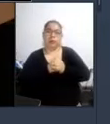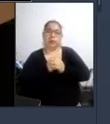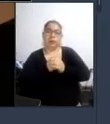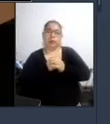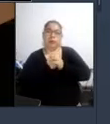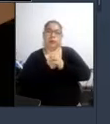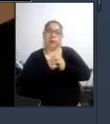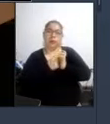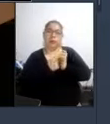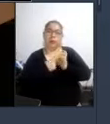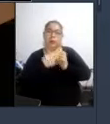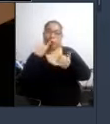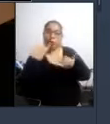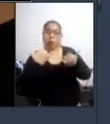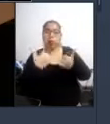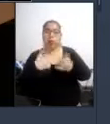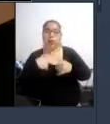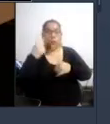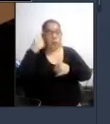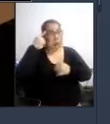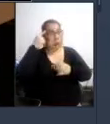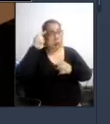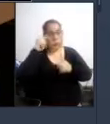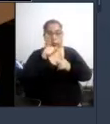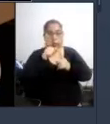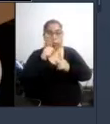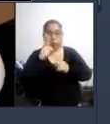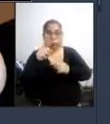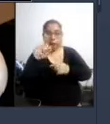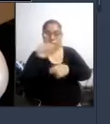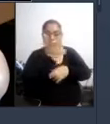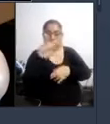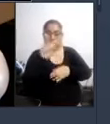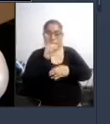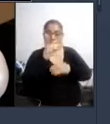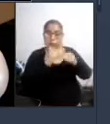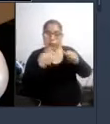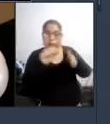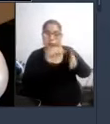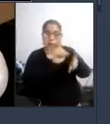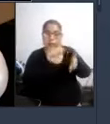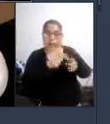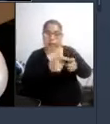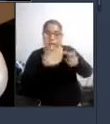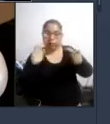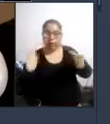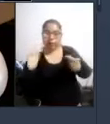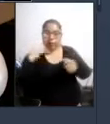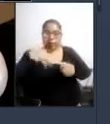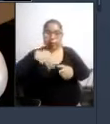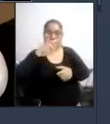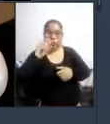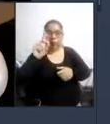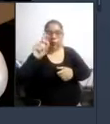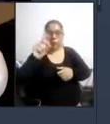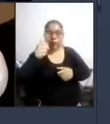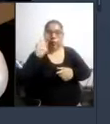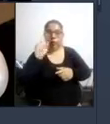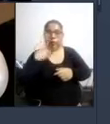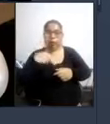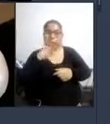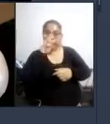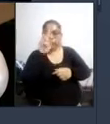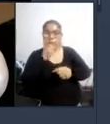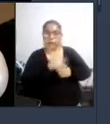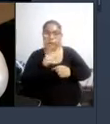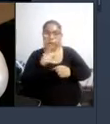yo hasta ahora no puedo creer que un fabricante de carrocerías tan grande como Modasa en el Perú sea